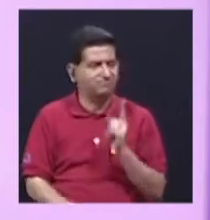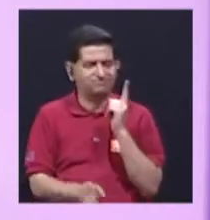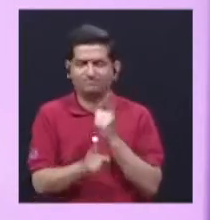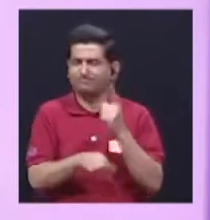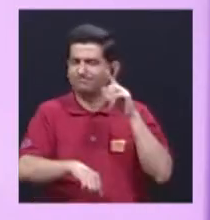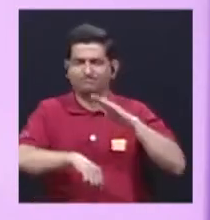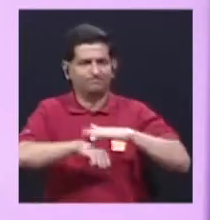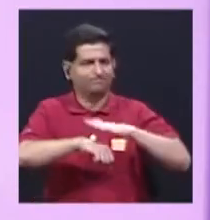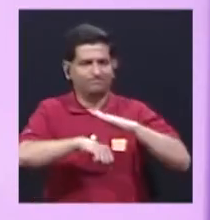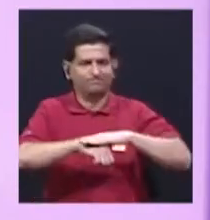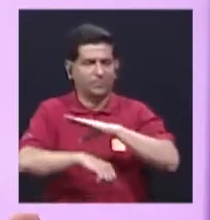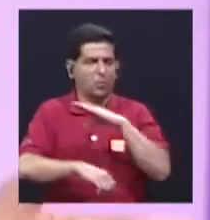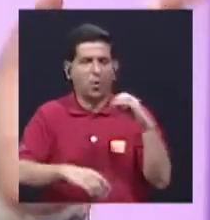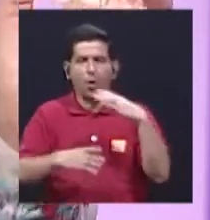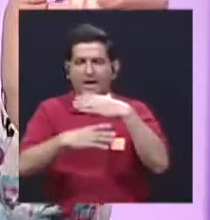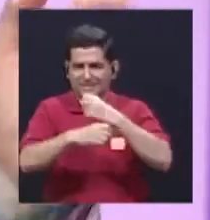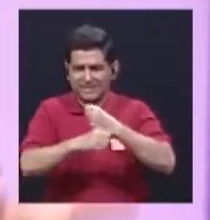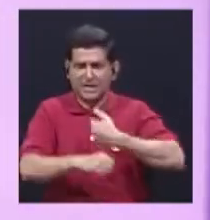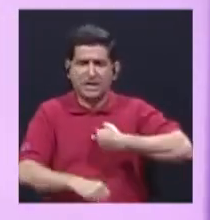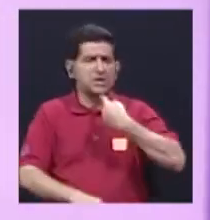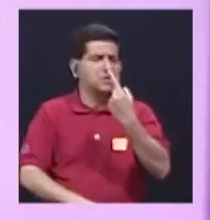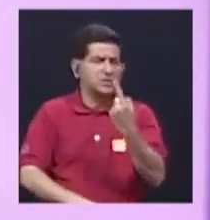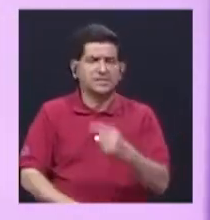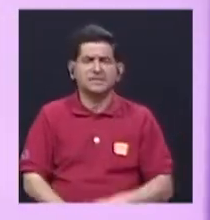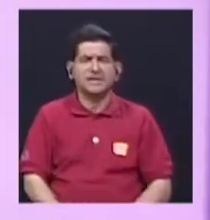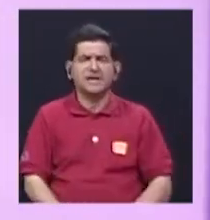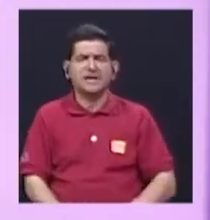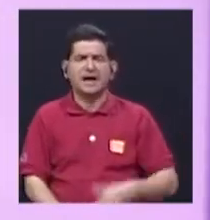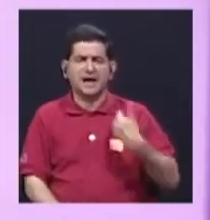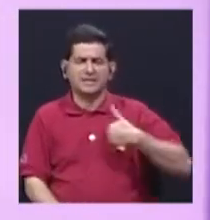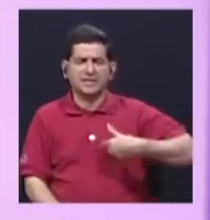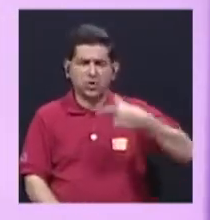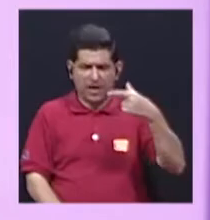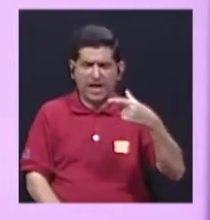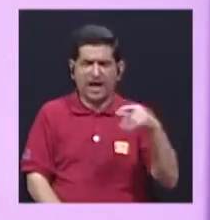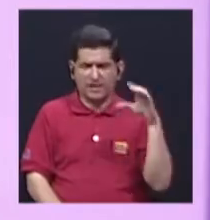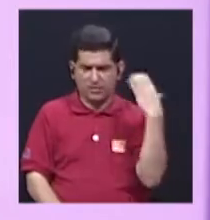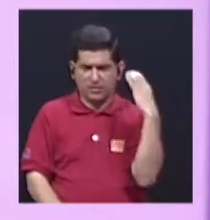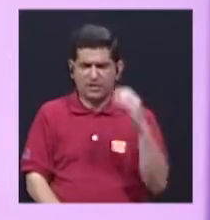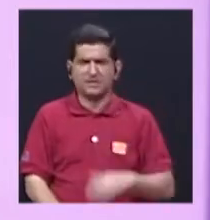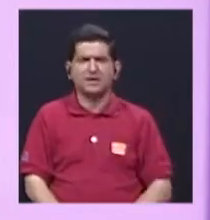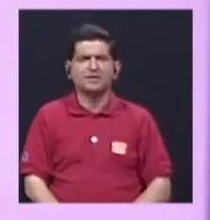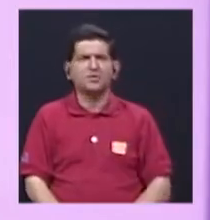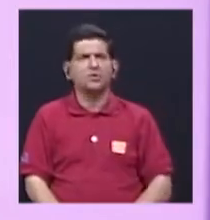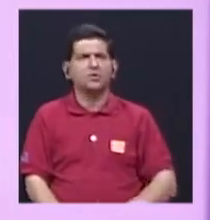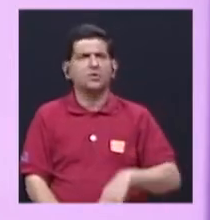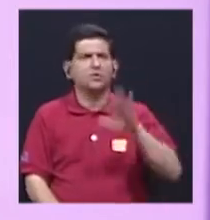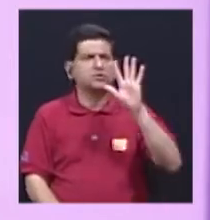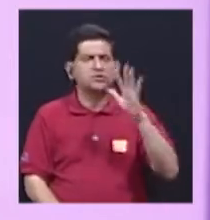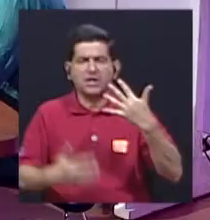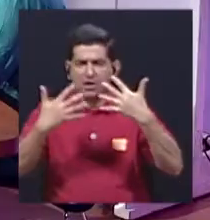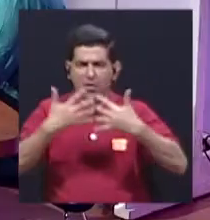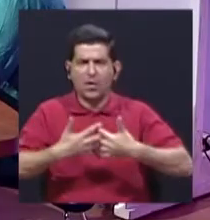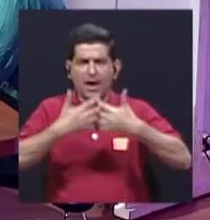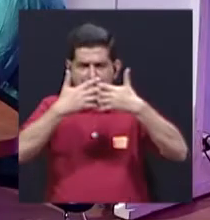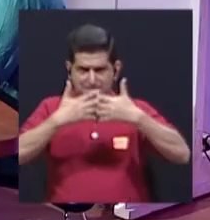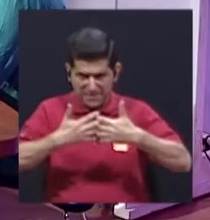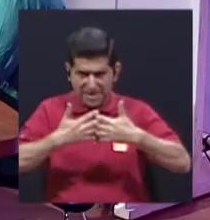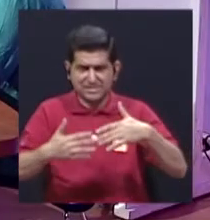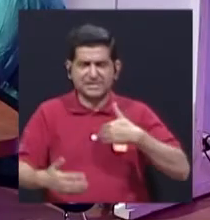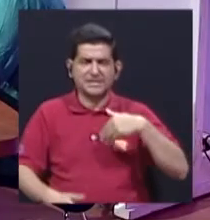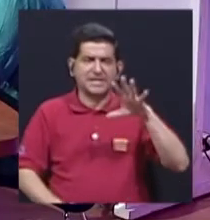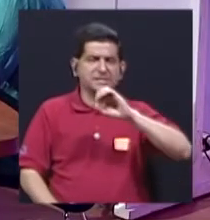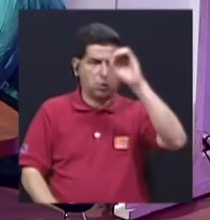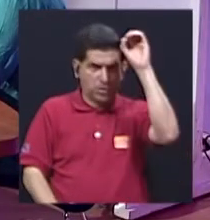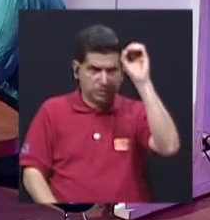permitir o que no se debe hacer, ¿verdad? Y yo quiero decirle algo a don Gerardo de Cartago. cinco cadenas tienen el